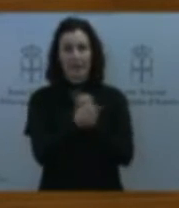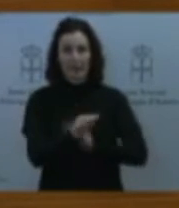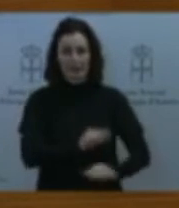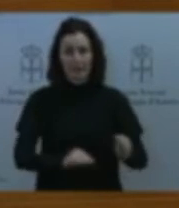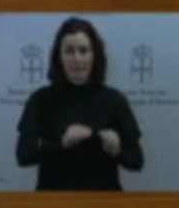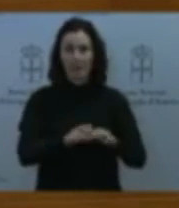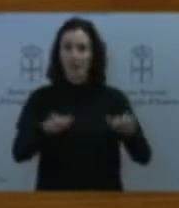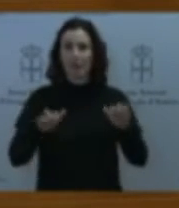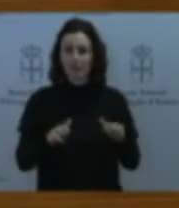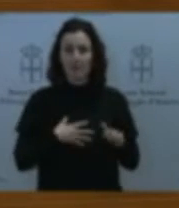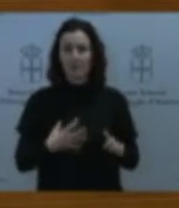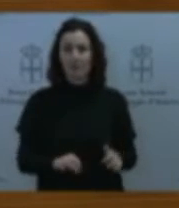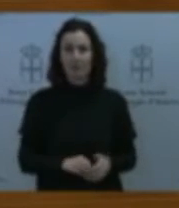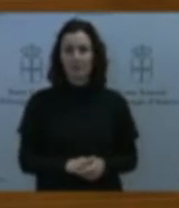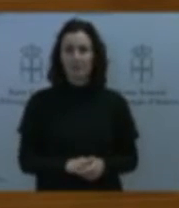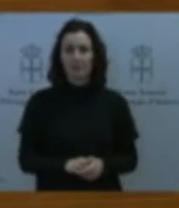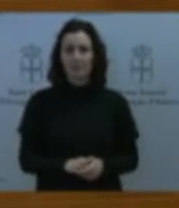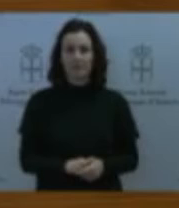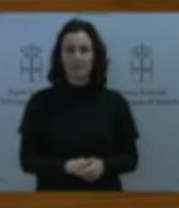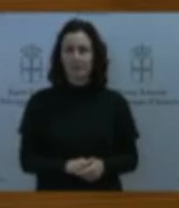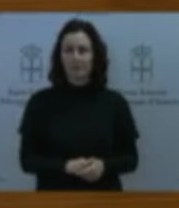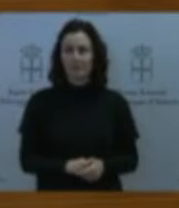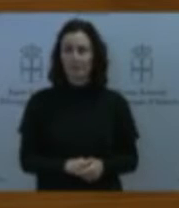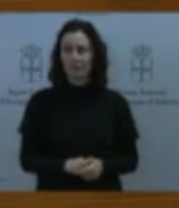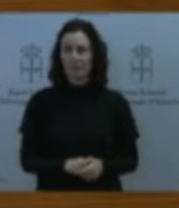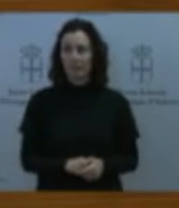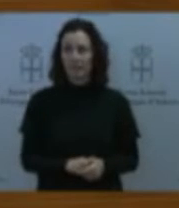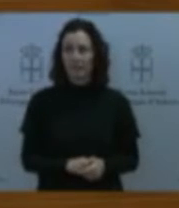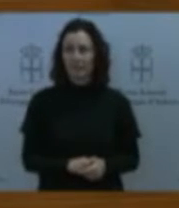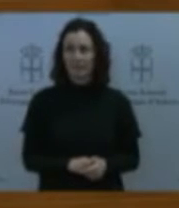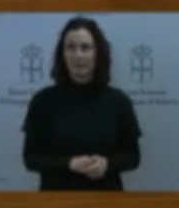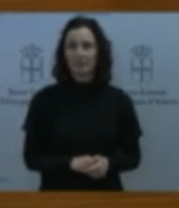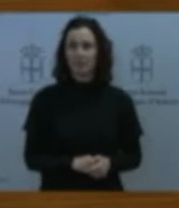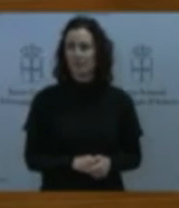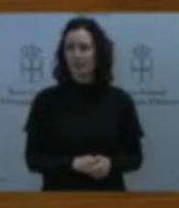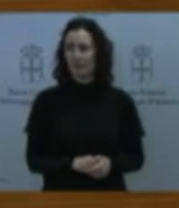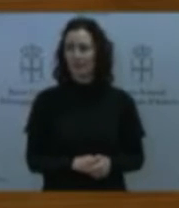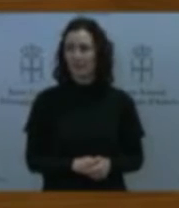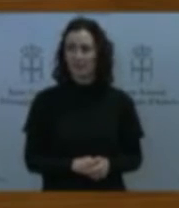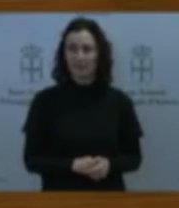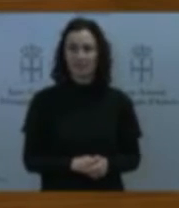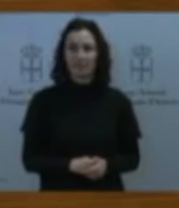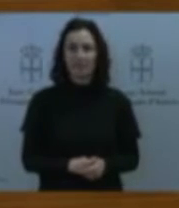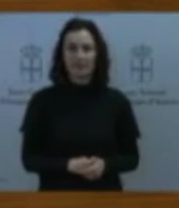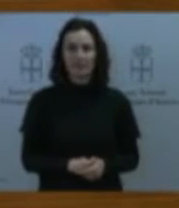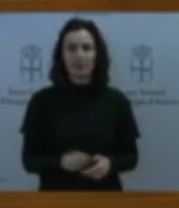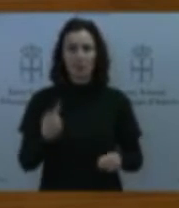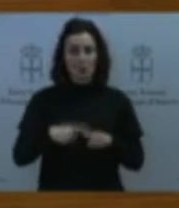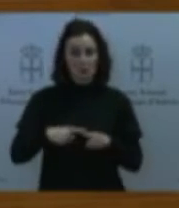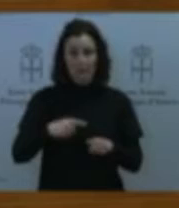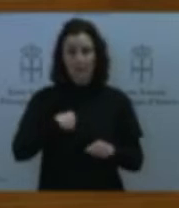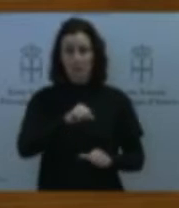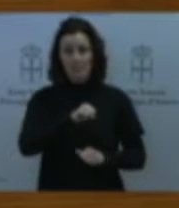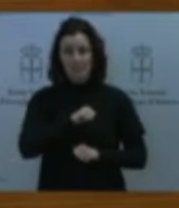y así debe funcionar con normalidad las cosas y espero que haberle dado